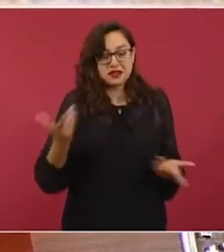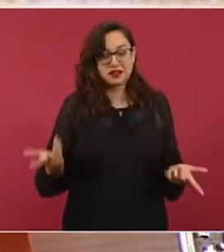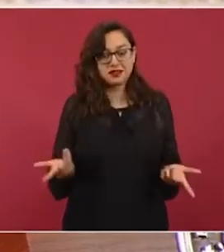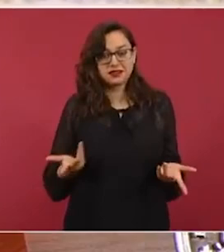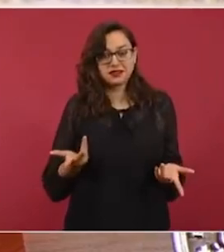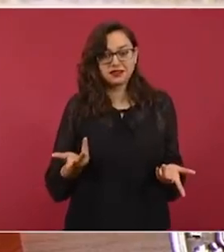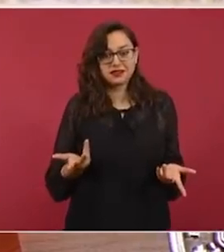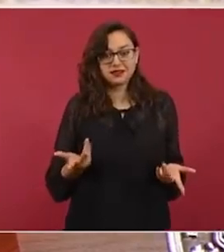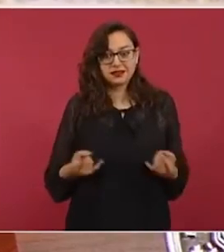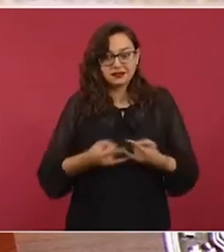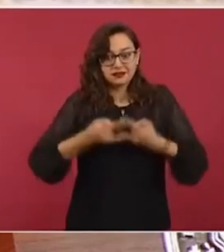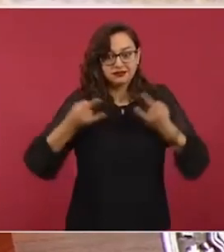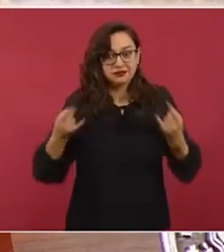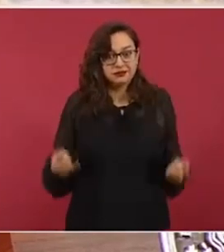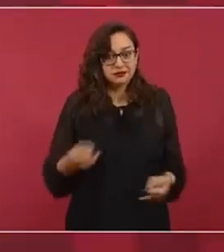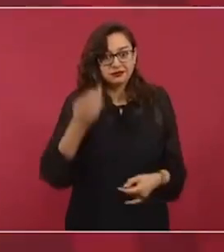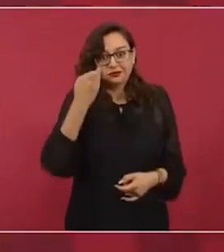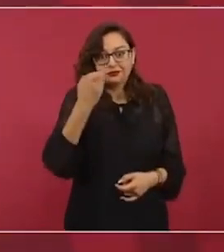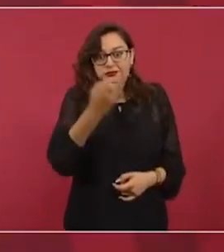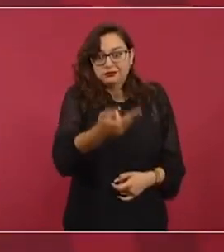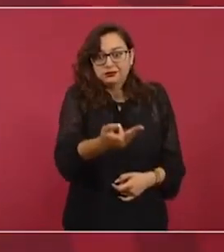lo que heredamos.